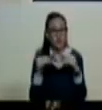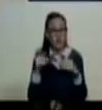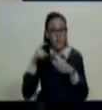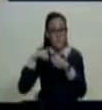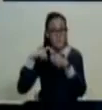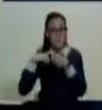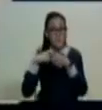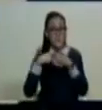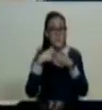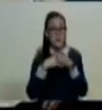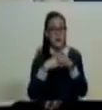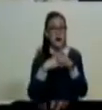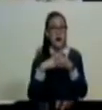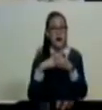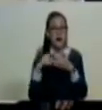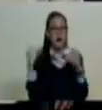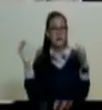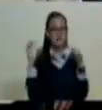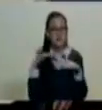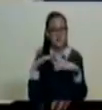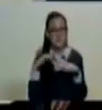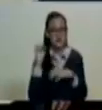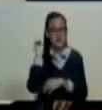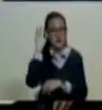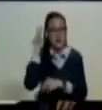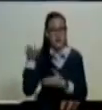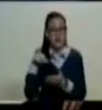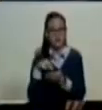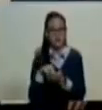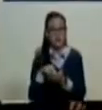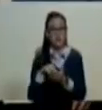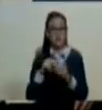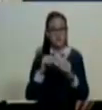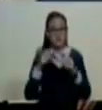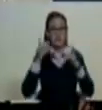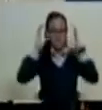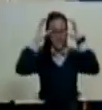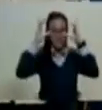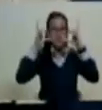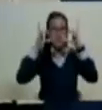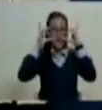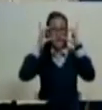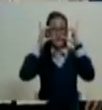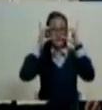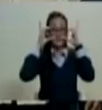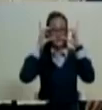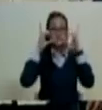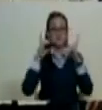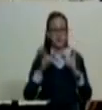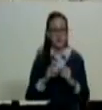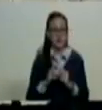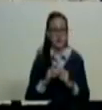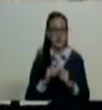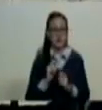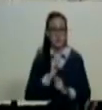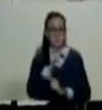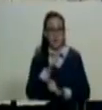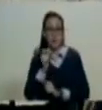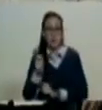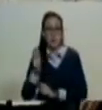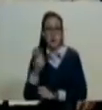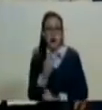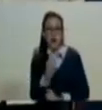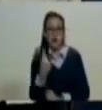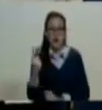integrantes de la asamblea nacional constituyente por la presidenta de la asamblea nacional constituyente doctora Delsi